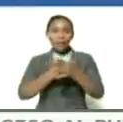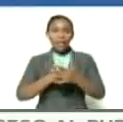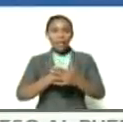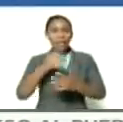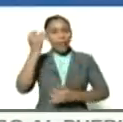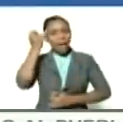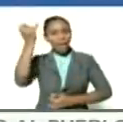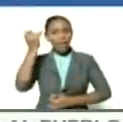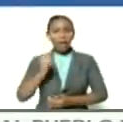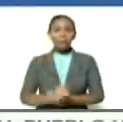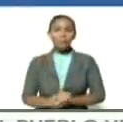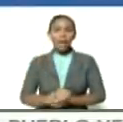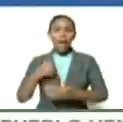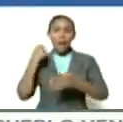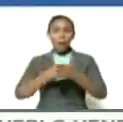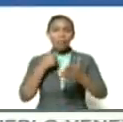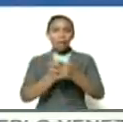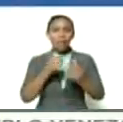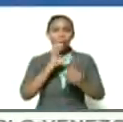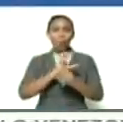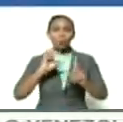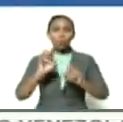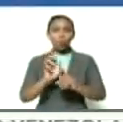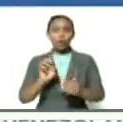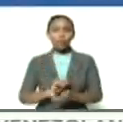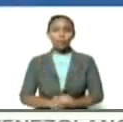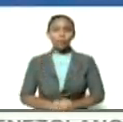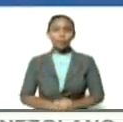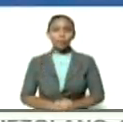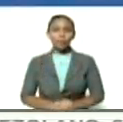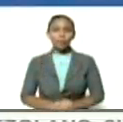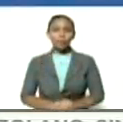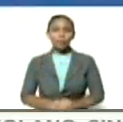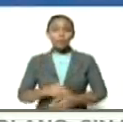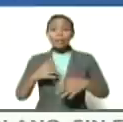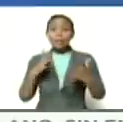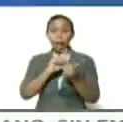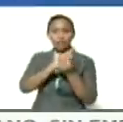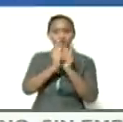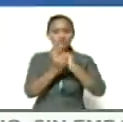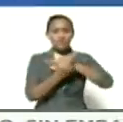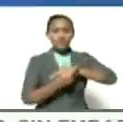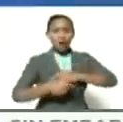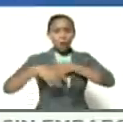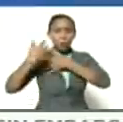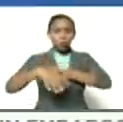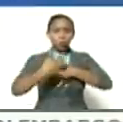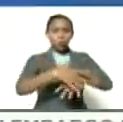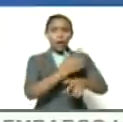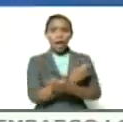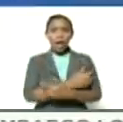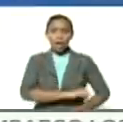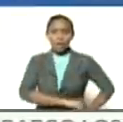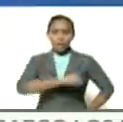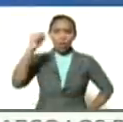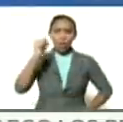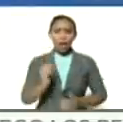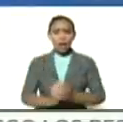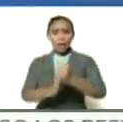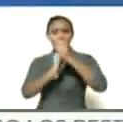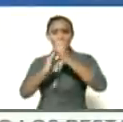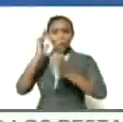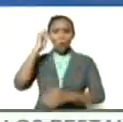en la batalla cultural y que convirtió al ejército de libertadores liderado por